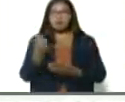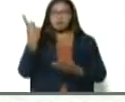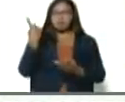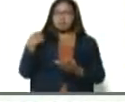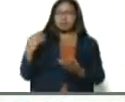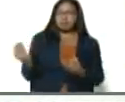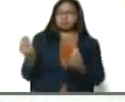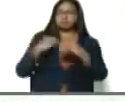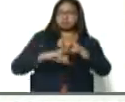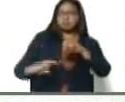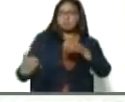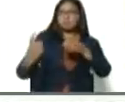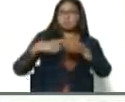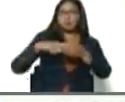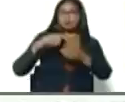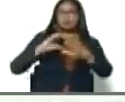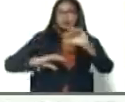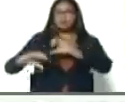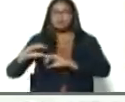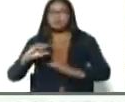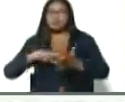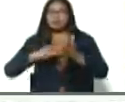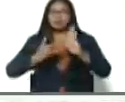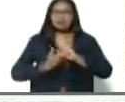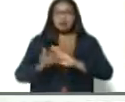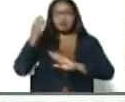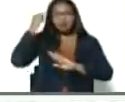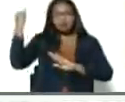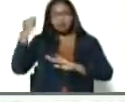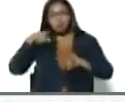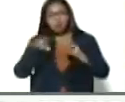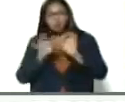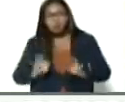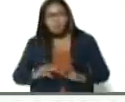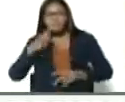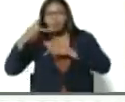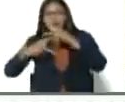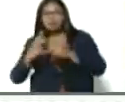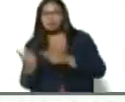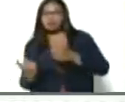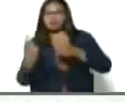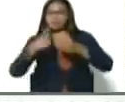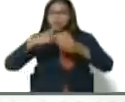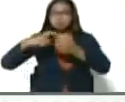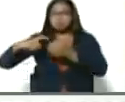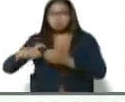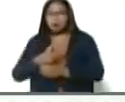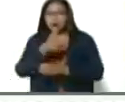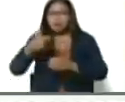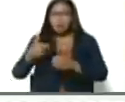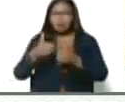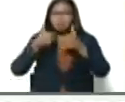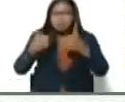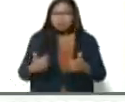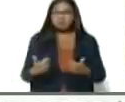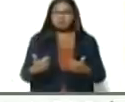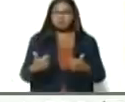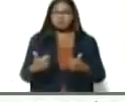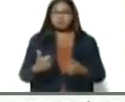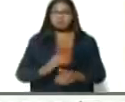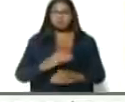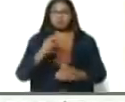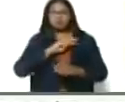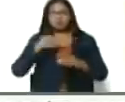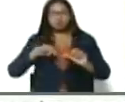científica, técnica, ideológica, política, una gran coherencia. Y permanentemente estamos en su